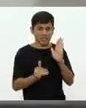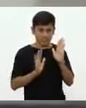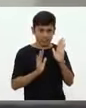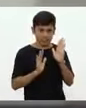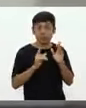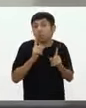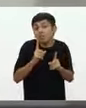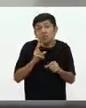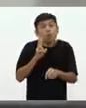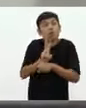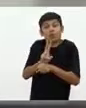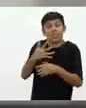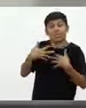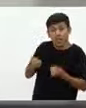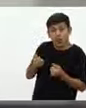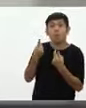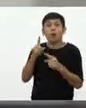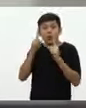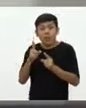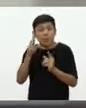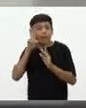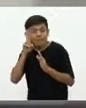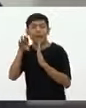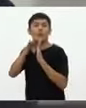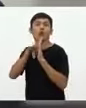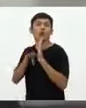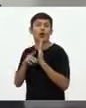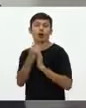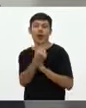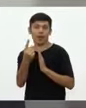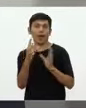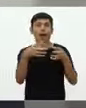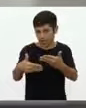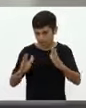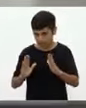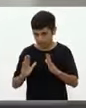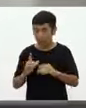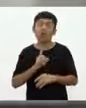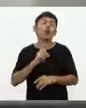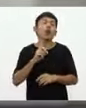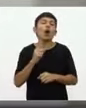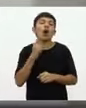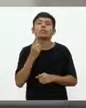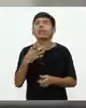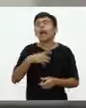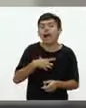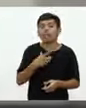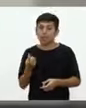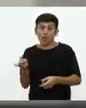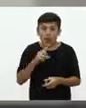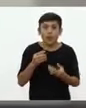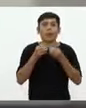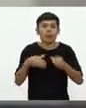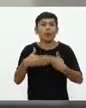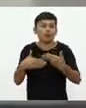hace al resguardo de la salud y a los protocolos que debe cumplir cada una de esas actividades. No vuelven las clases en forma